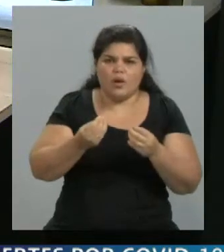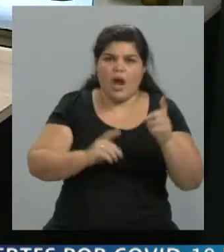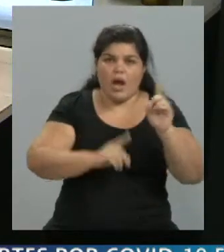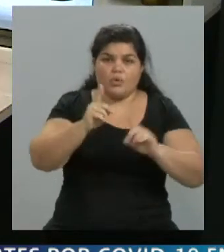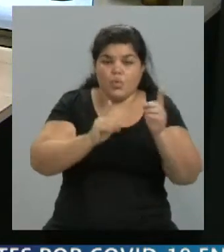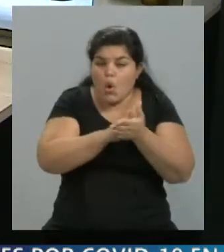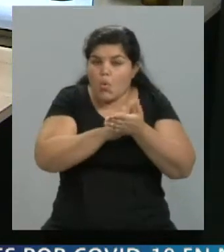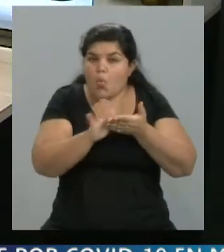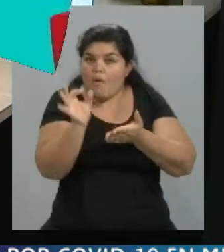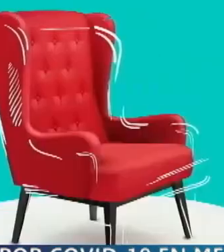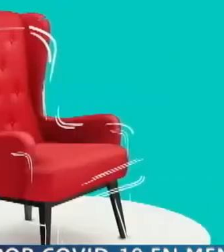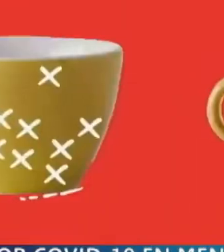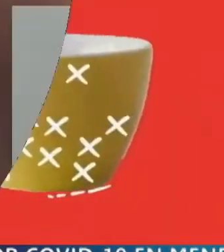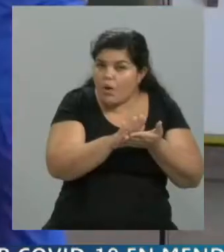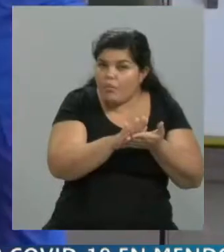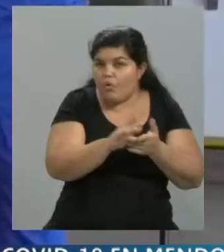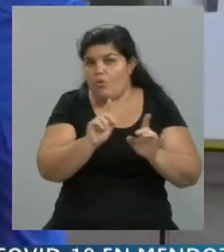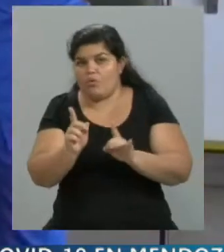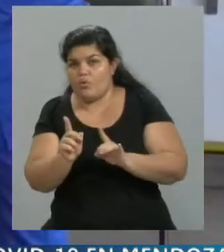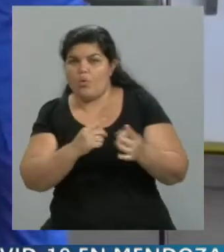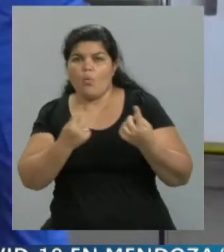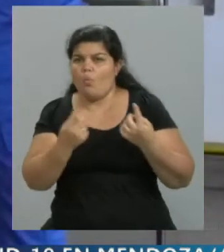aislado, encapsulada esa situación?